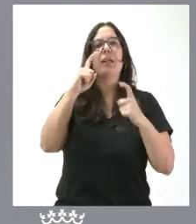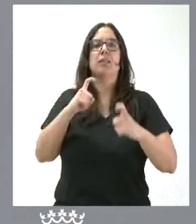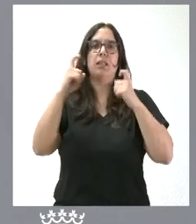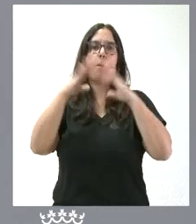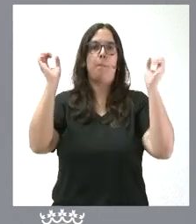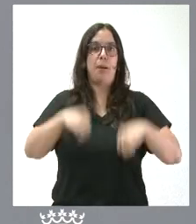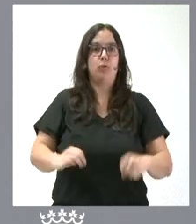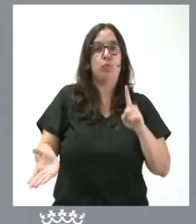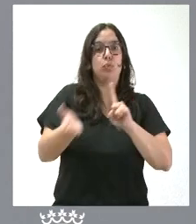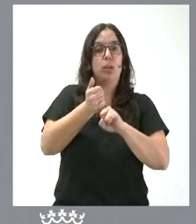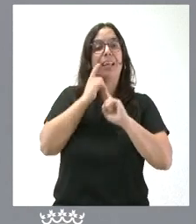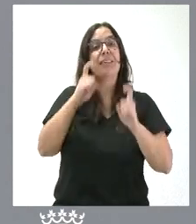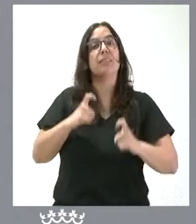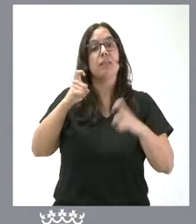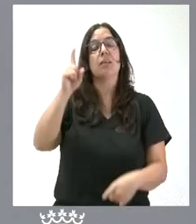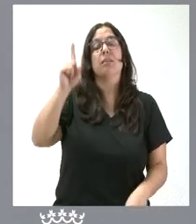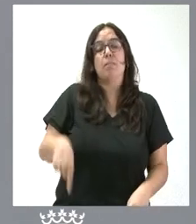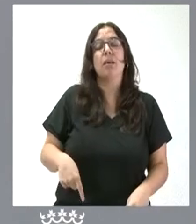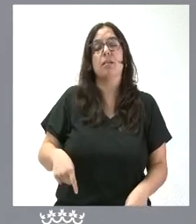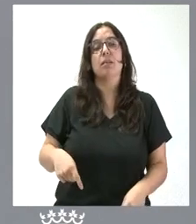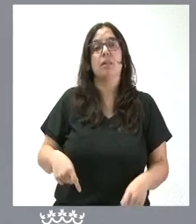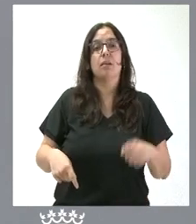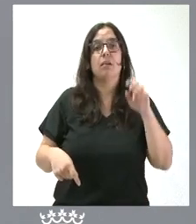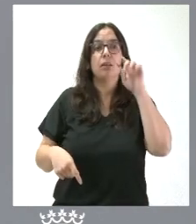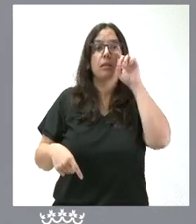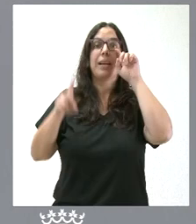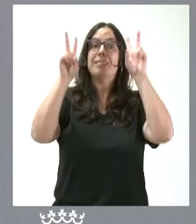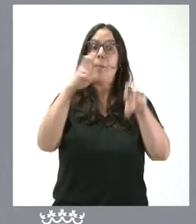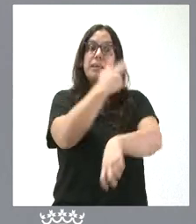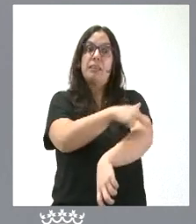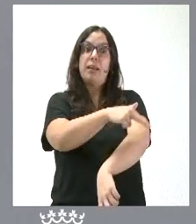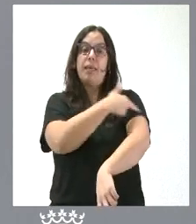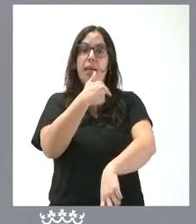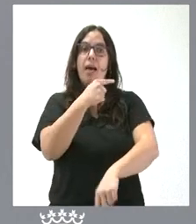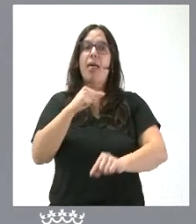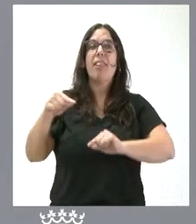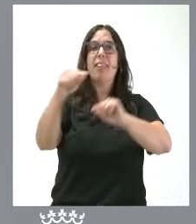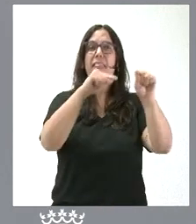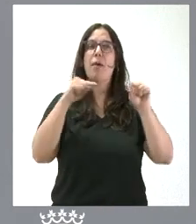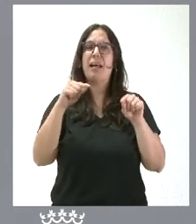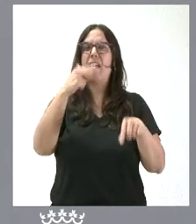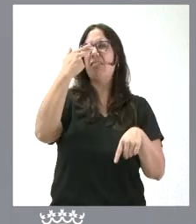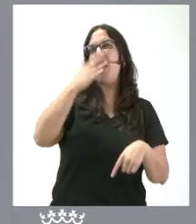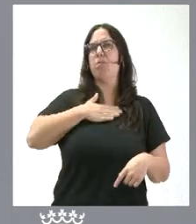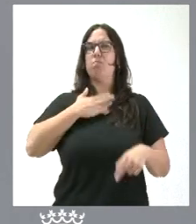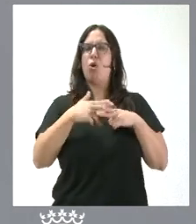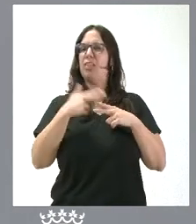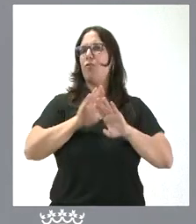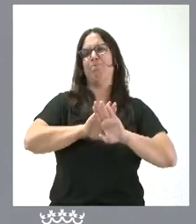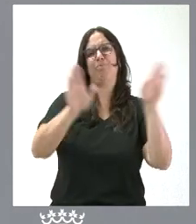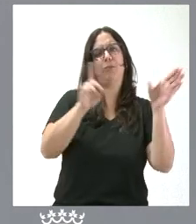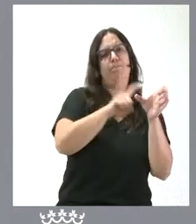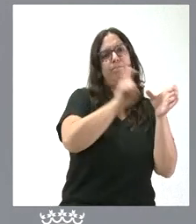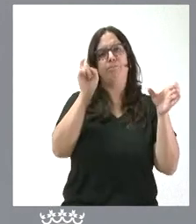pacto y de intentar sacar también el tema sanitario del debate meramente político y parlamentario para